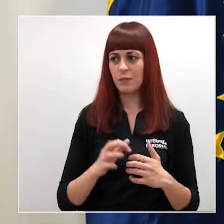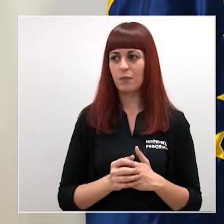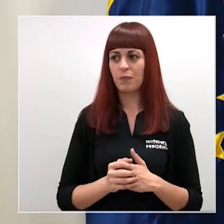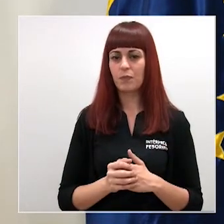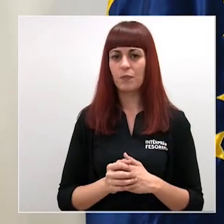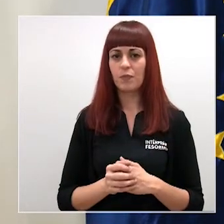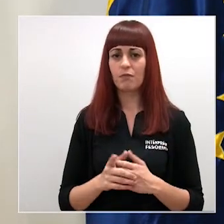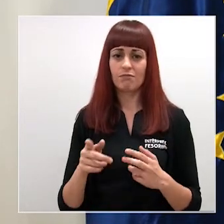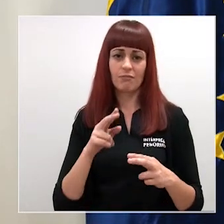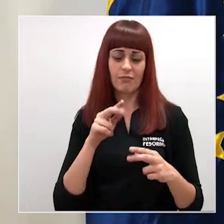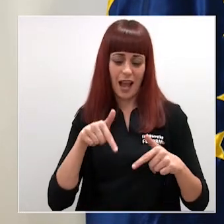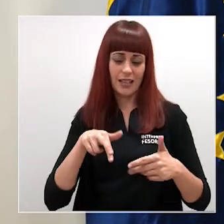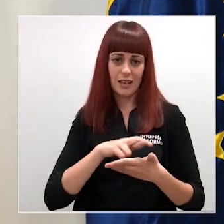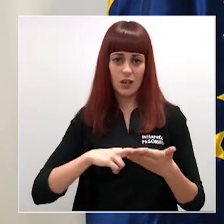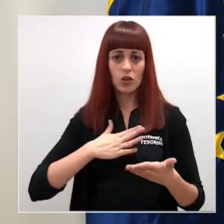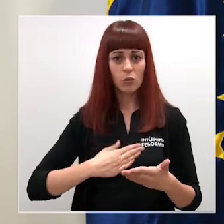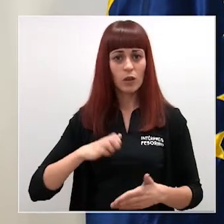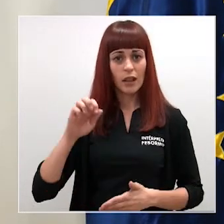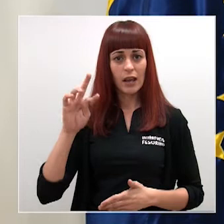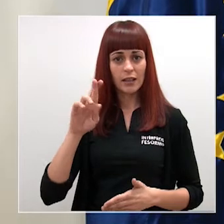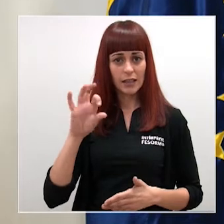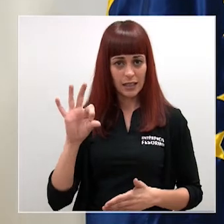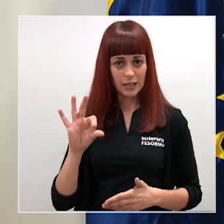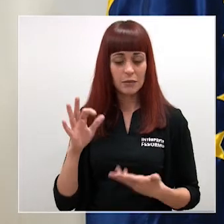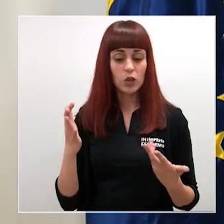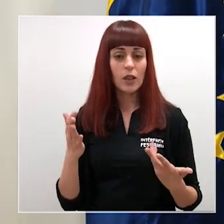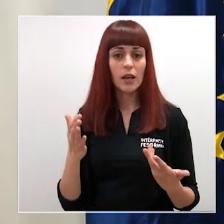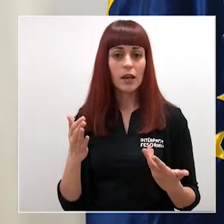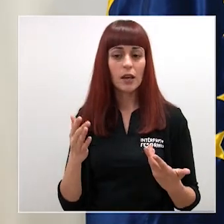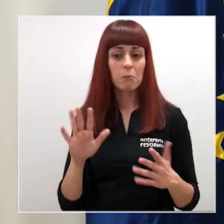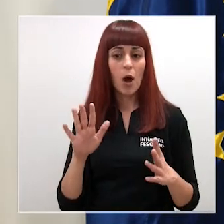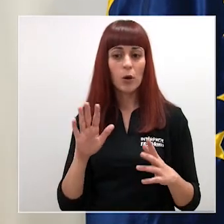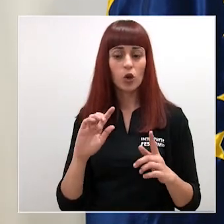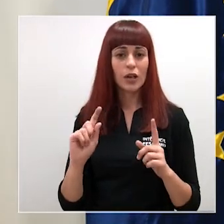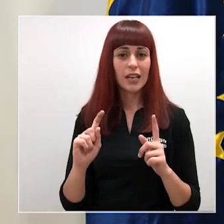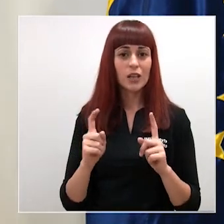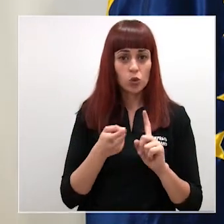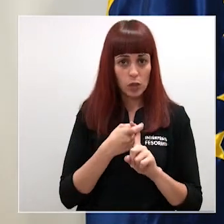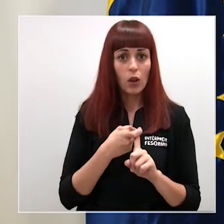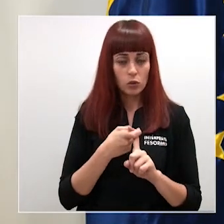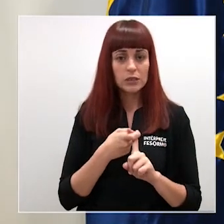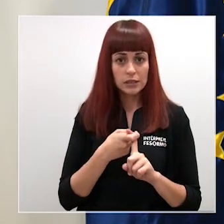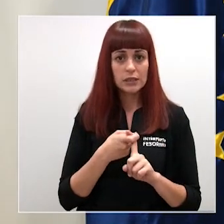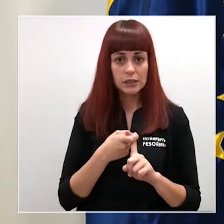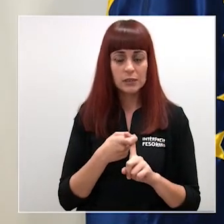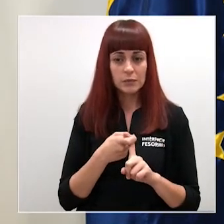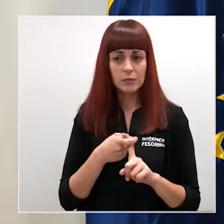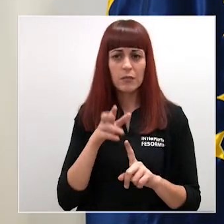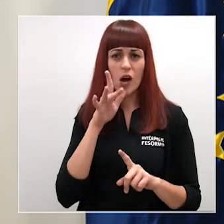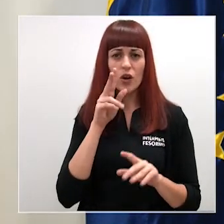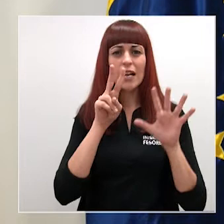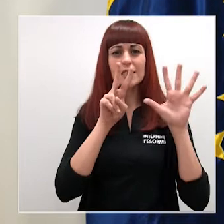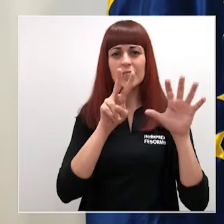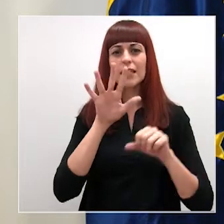bueno, hay menos ERTE en la región con lo cual nuestro índice de resolución ha subido considerablemente estamos ya en un